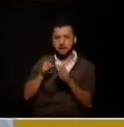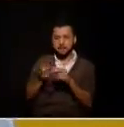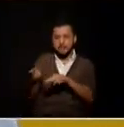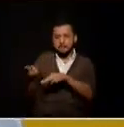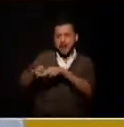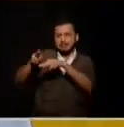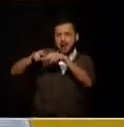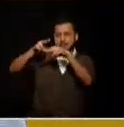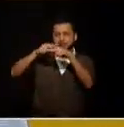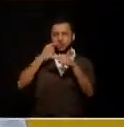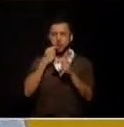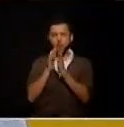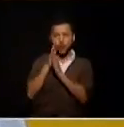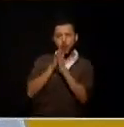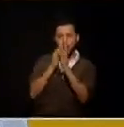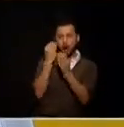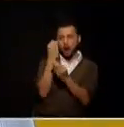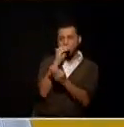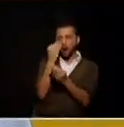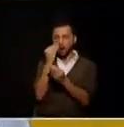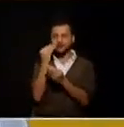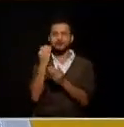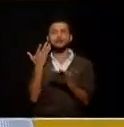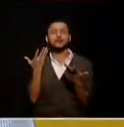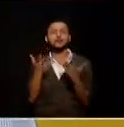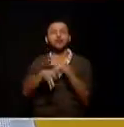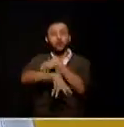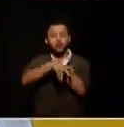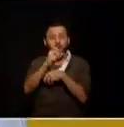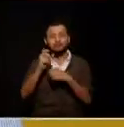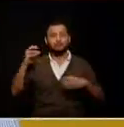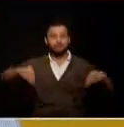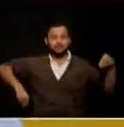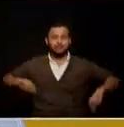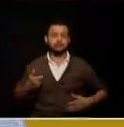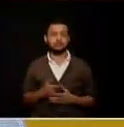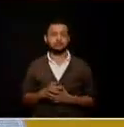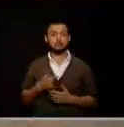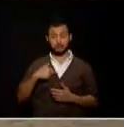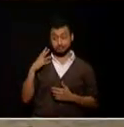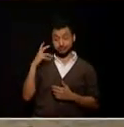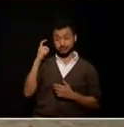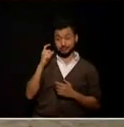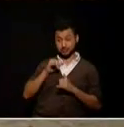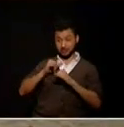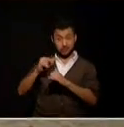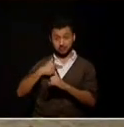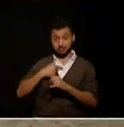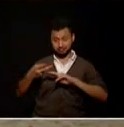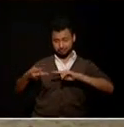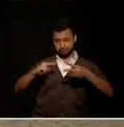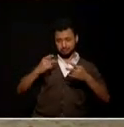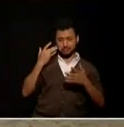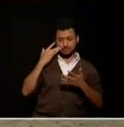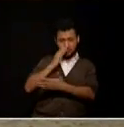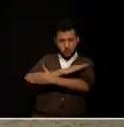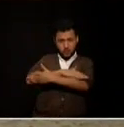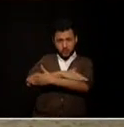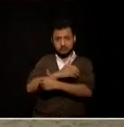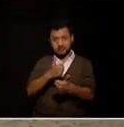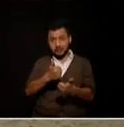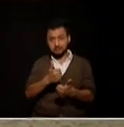esperanza nosotros somos todo lo contrario a esas prácticas gracias candidato ahora su minuto